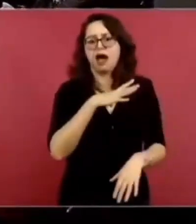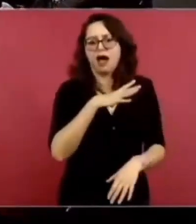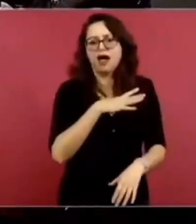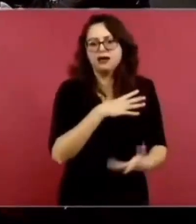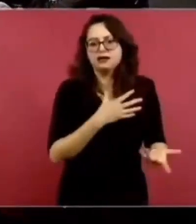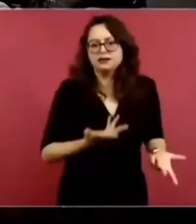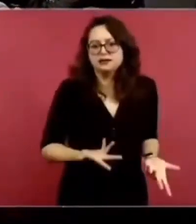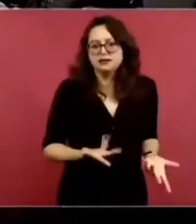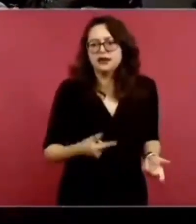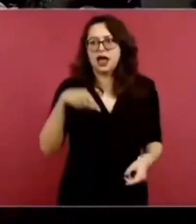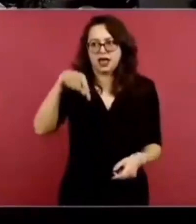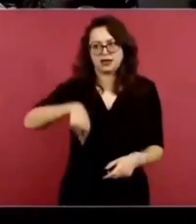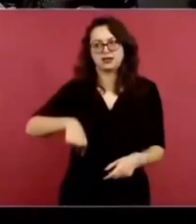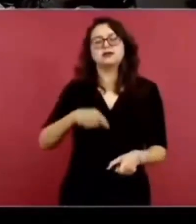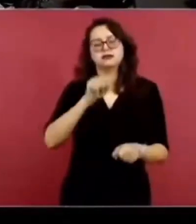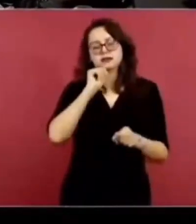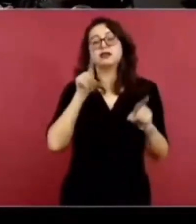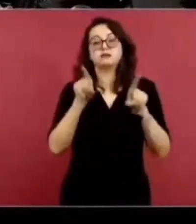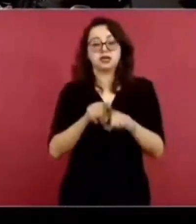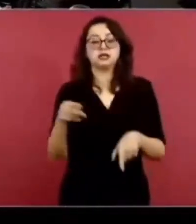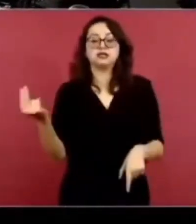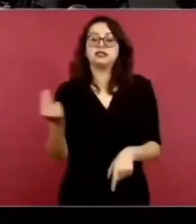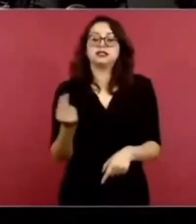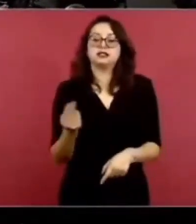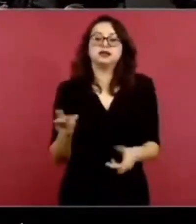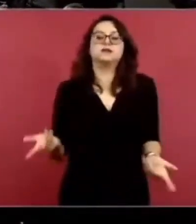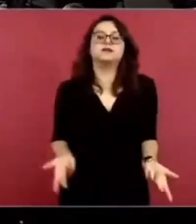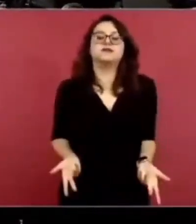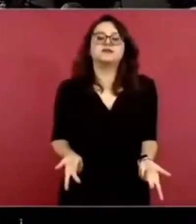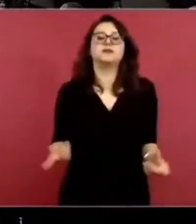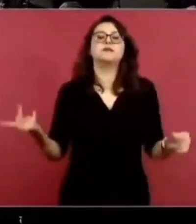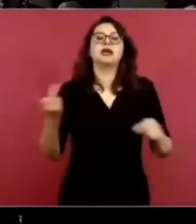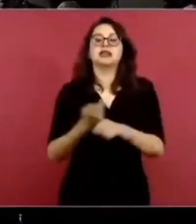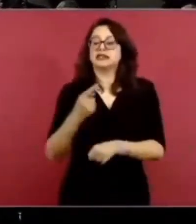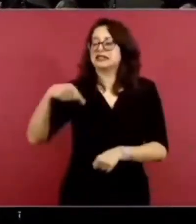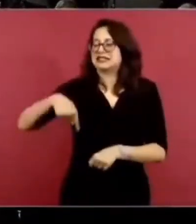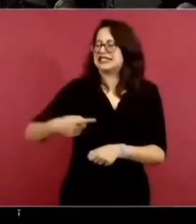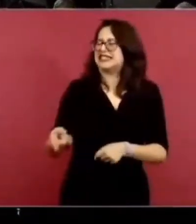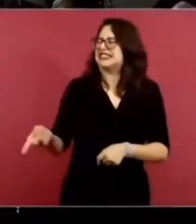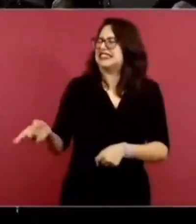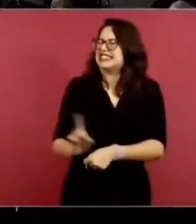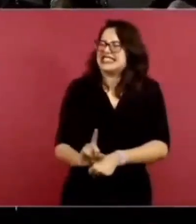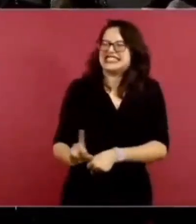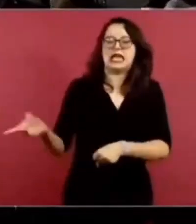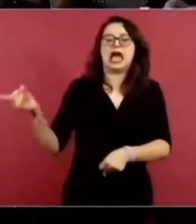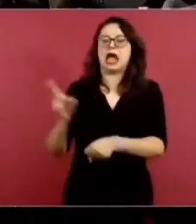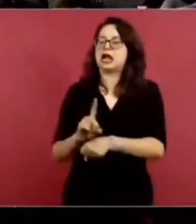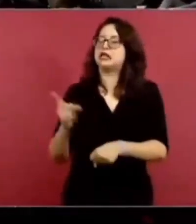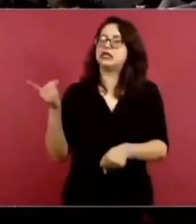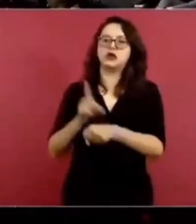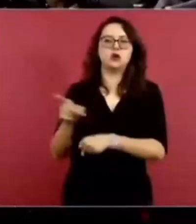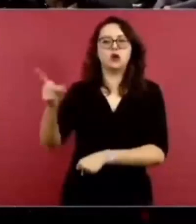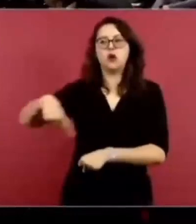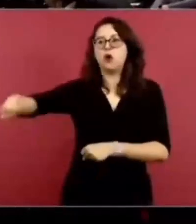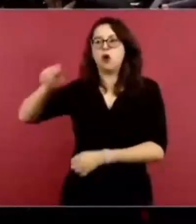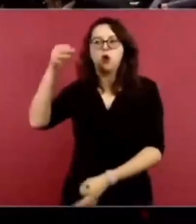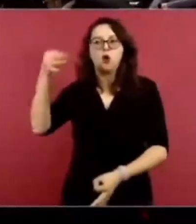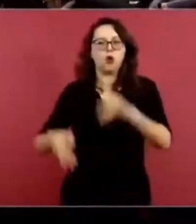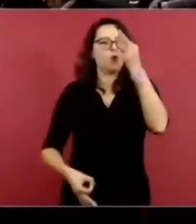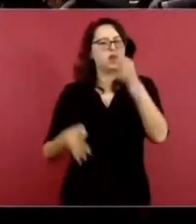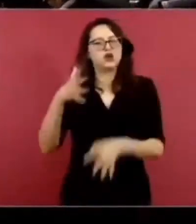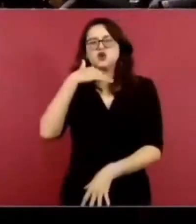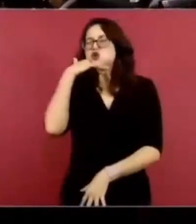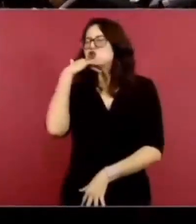porque es diario se esmeran ya llegaron a un nivel de